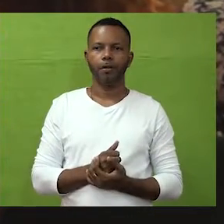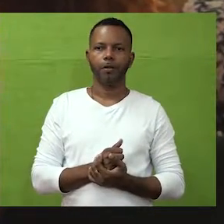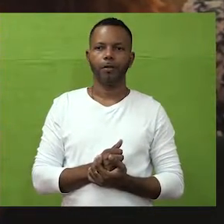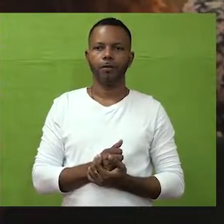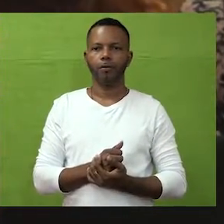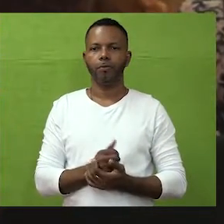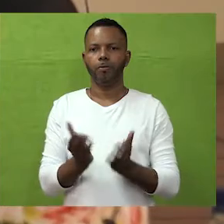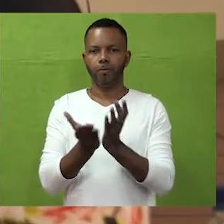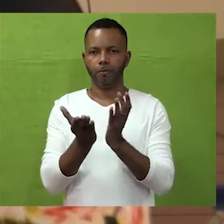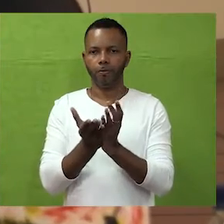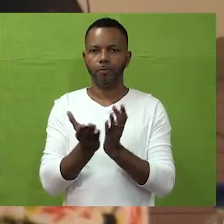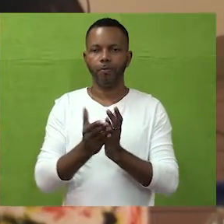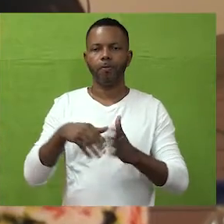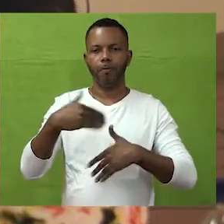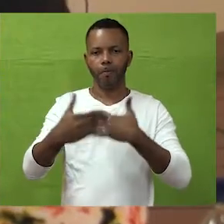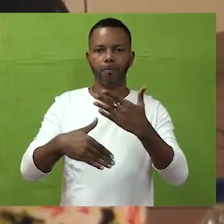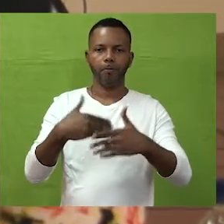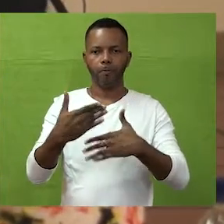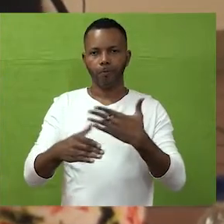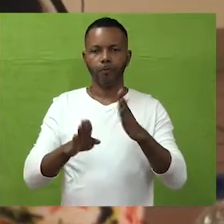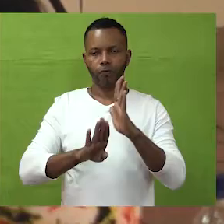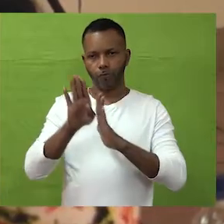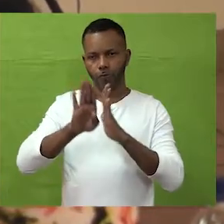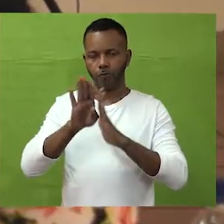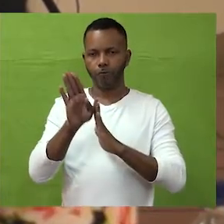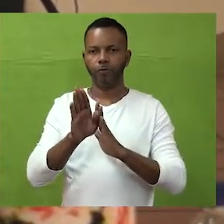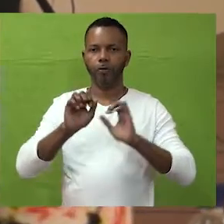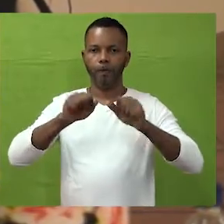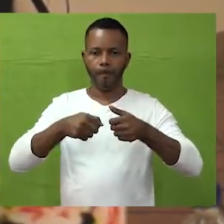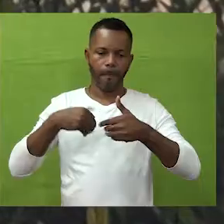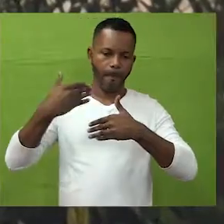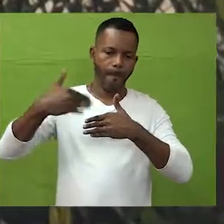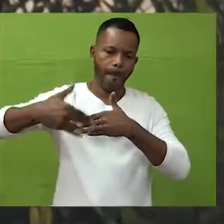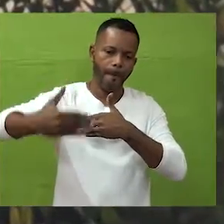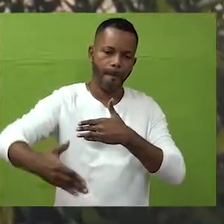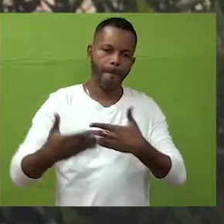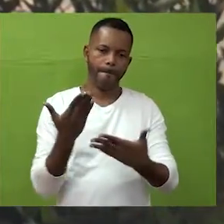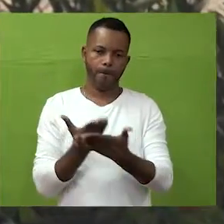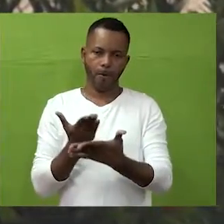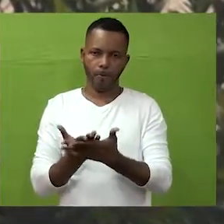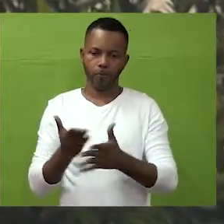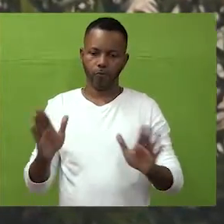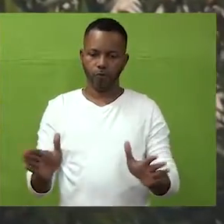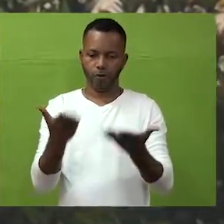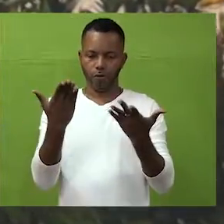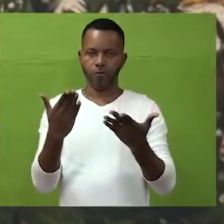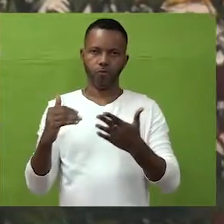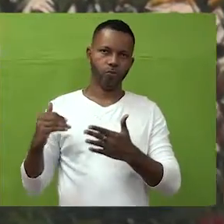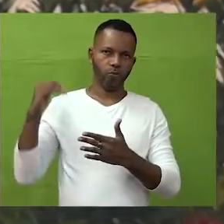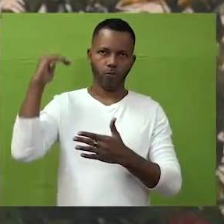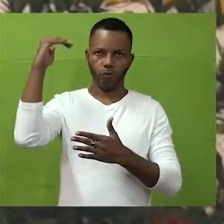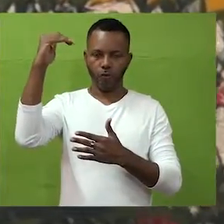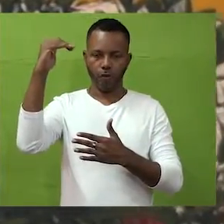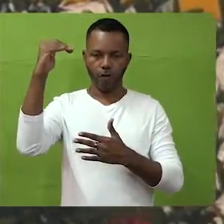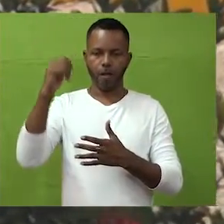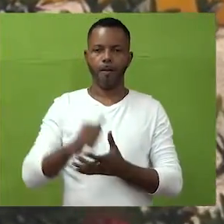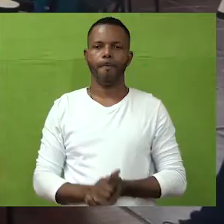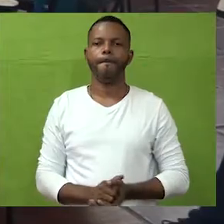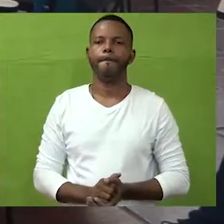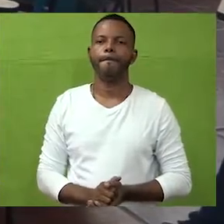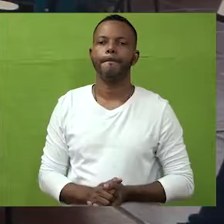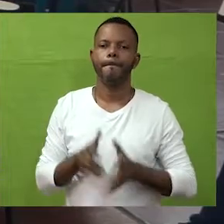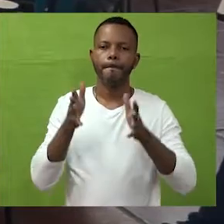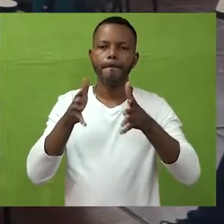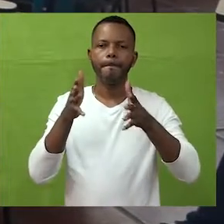Ministerio de Educación y el compromiso de la nueva administración que él lidera para superar las medidas preventivas y de esta manera avanzar